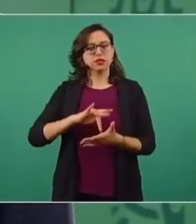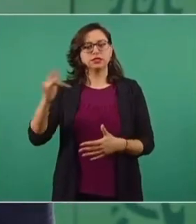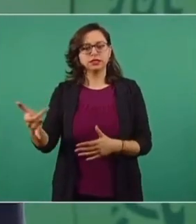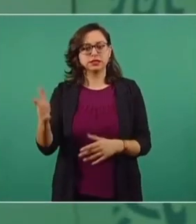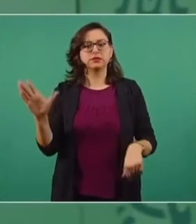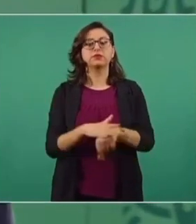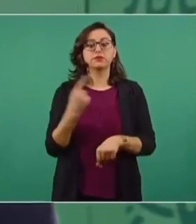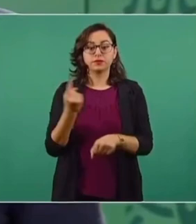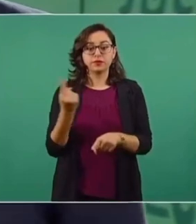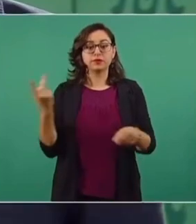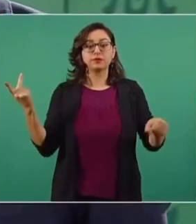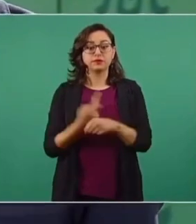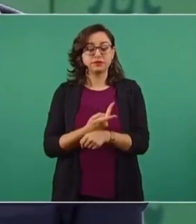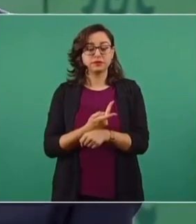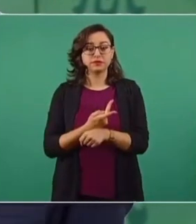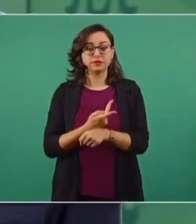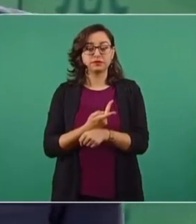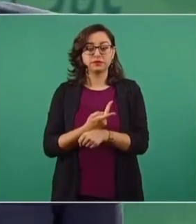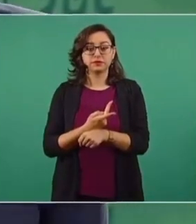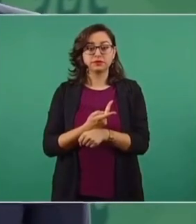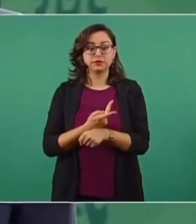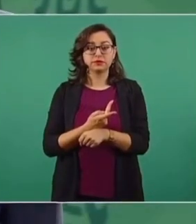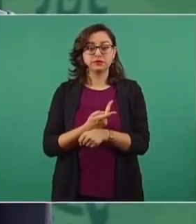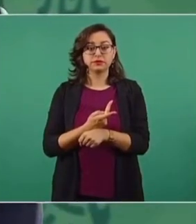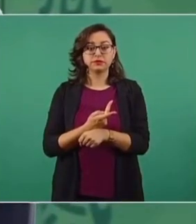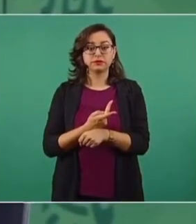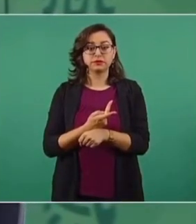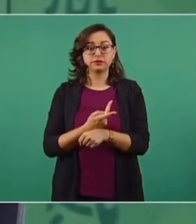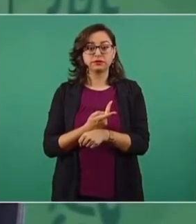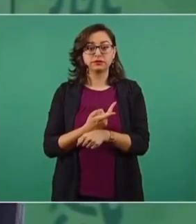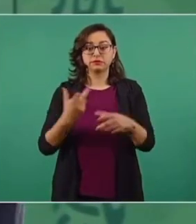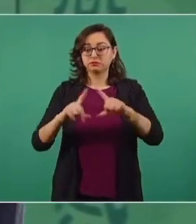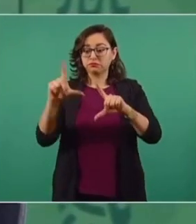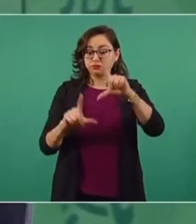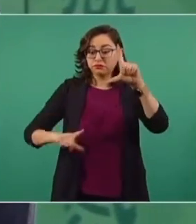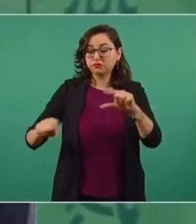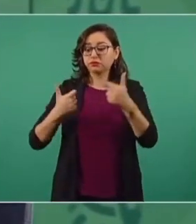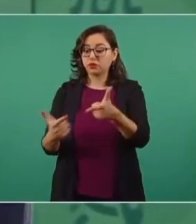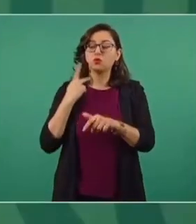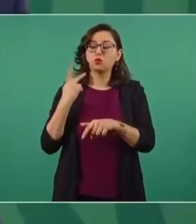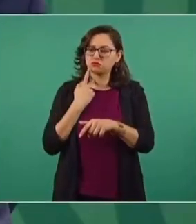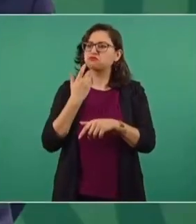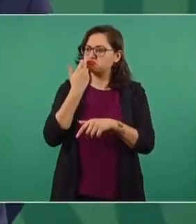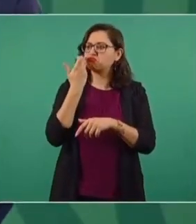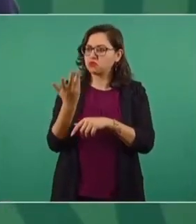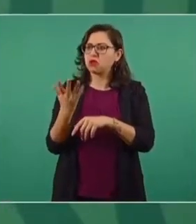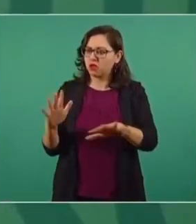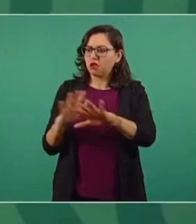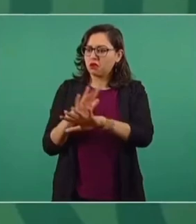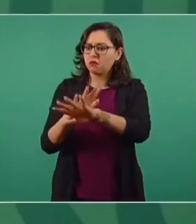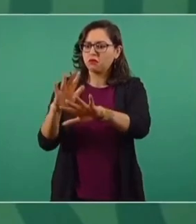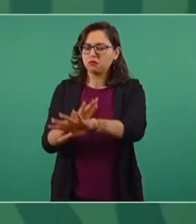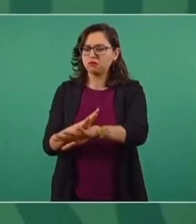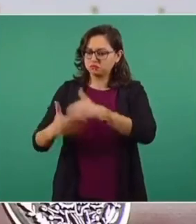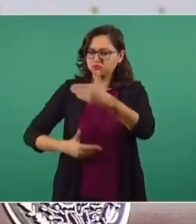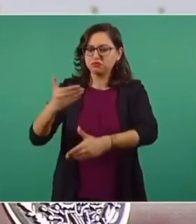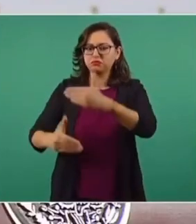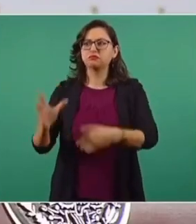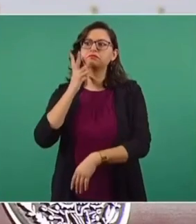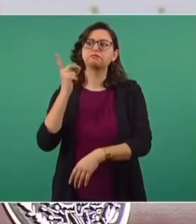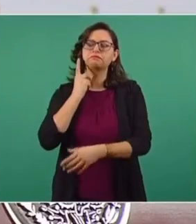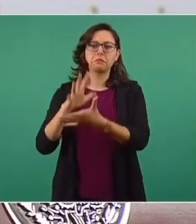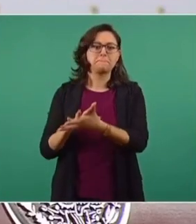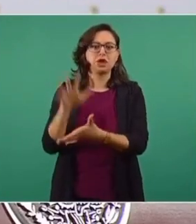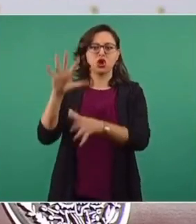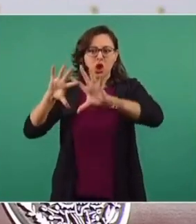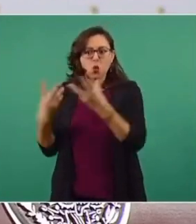los partidos que simpatizan con el proyecto de transformación que está en marcha, van a tener mayoría en la Cámara de Diputados.